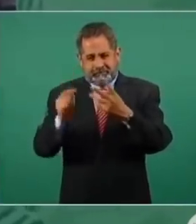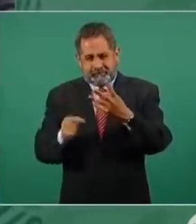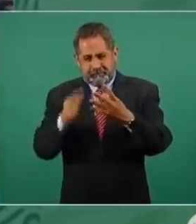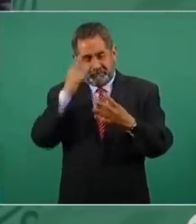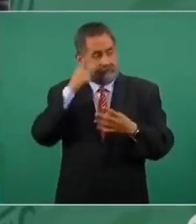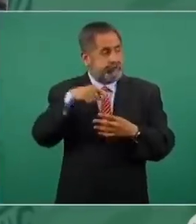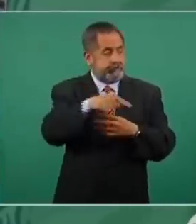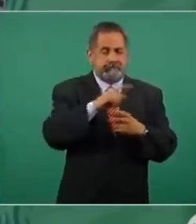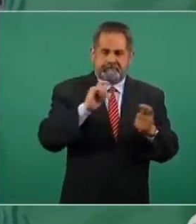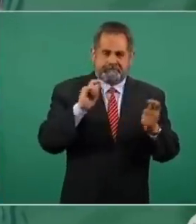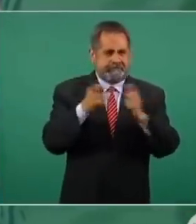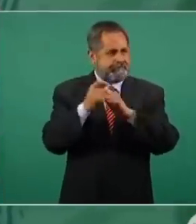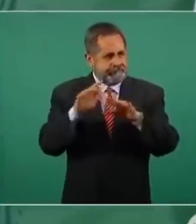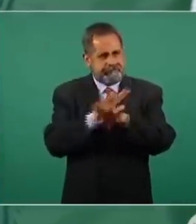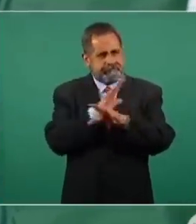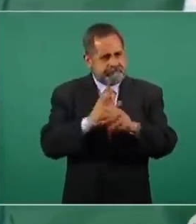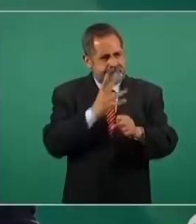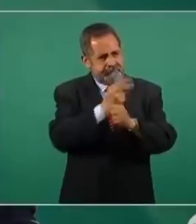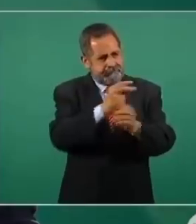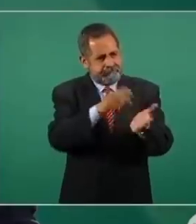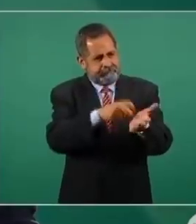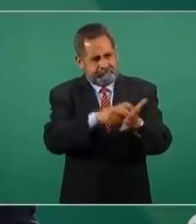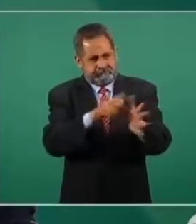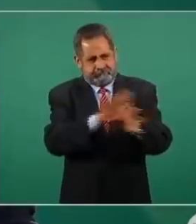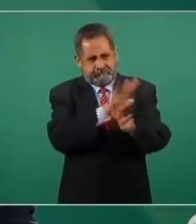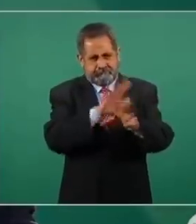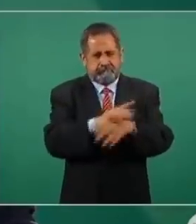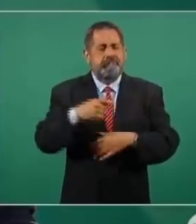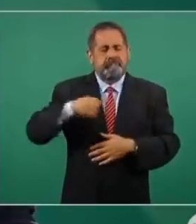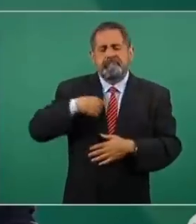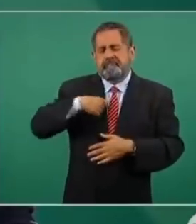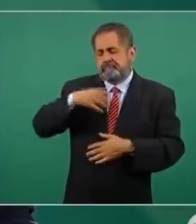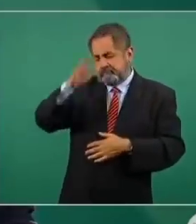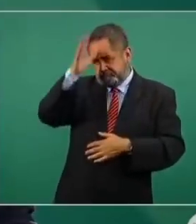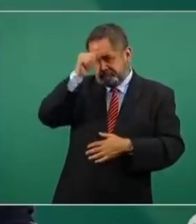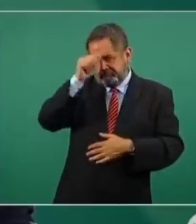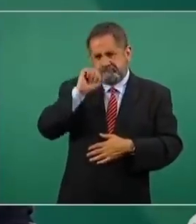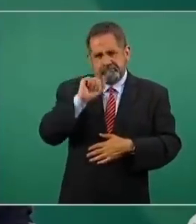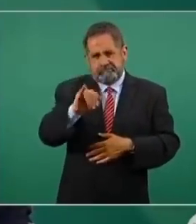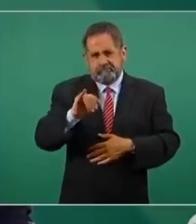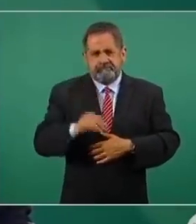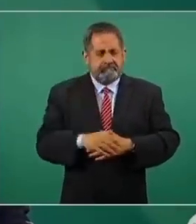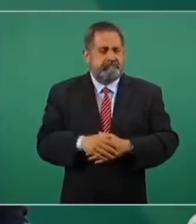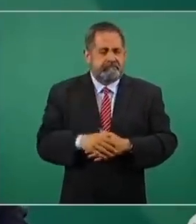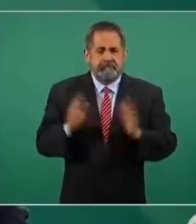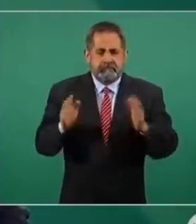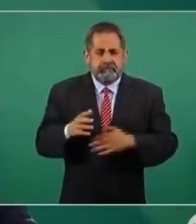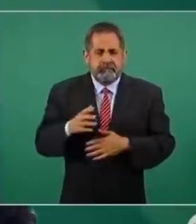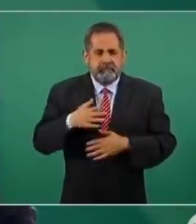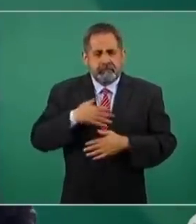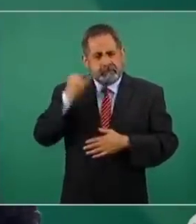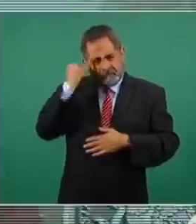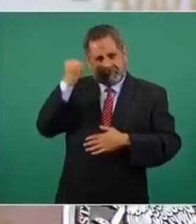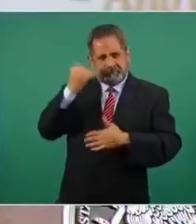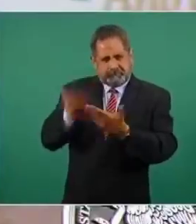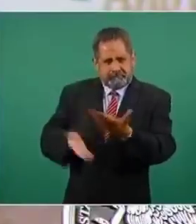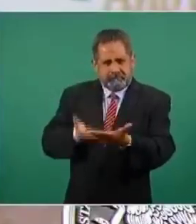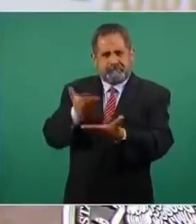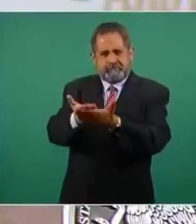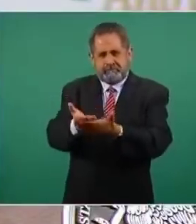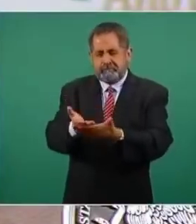reformar al Poder Judicial yo estoy de acuerdo. Es más, yo envié la iniciativa